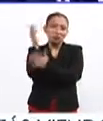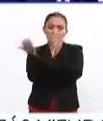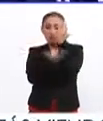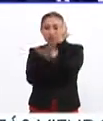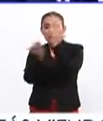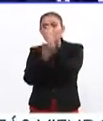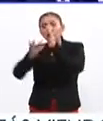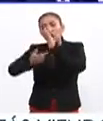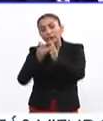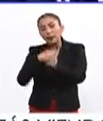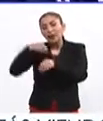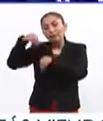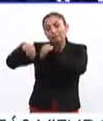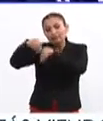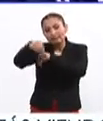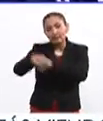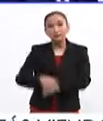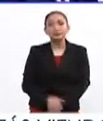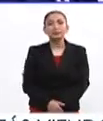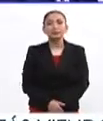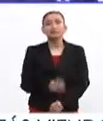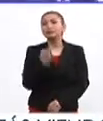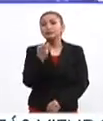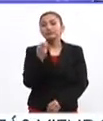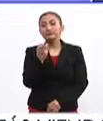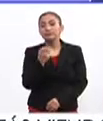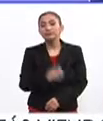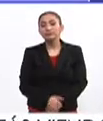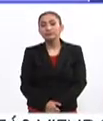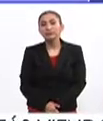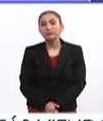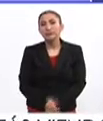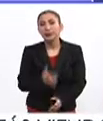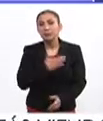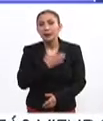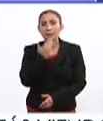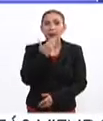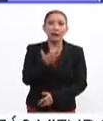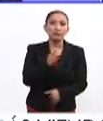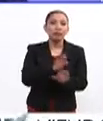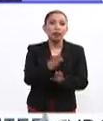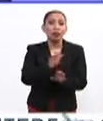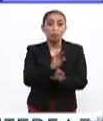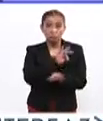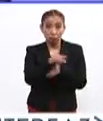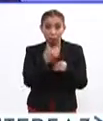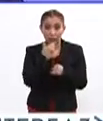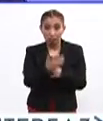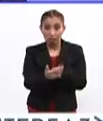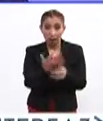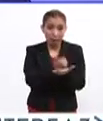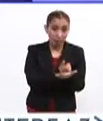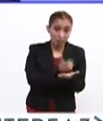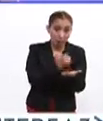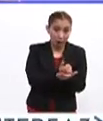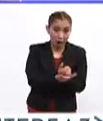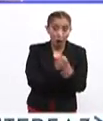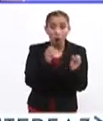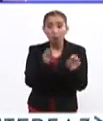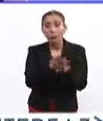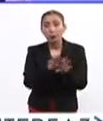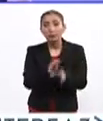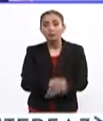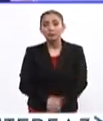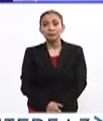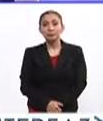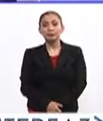otra vez volver a esta etapa. En ese sentido, ¿qué es bueno y qué es malo? ¿O todo es bueno? ¿Es ganar, ganar o cómo está